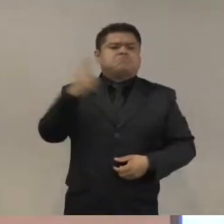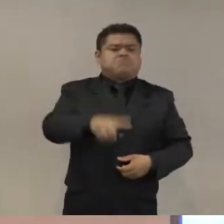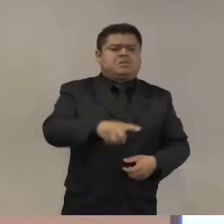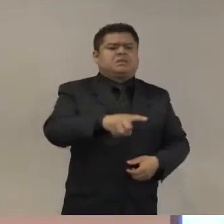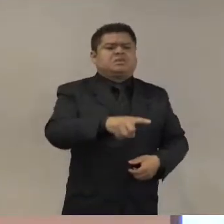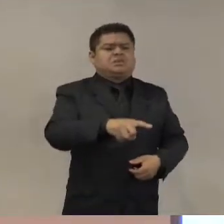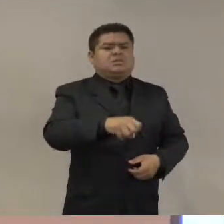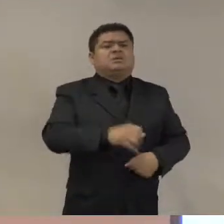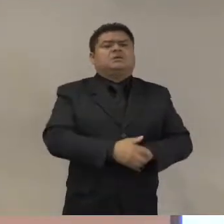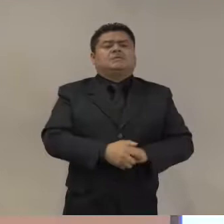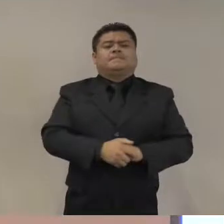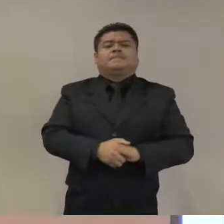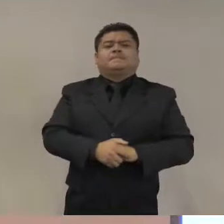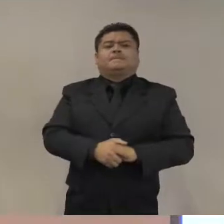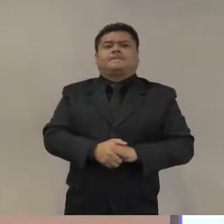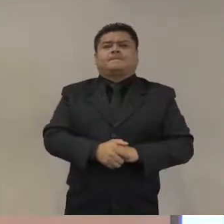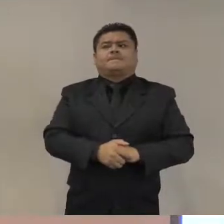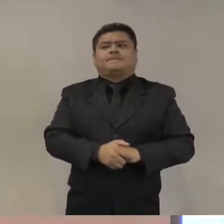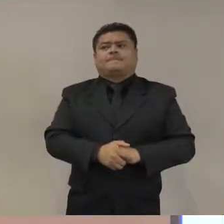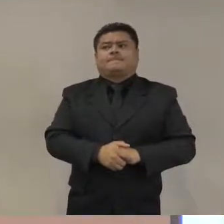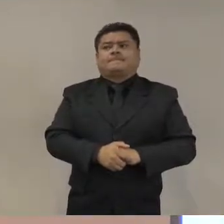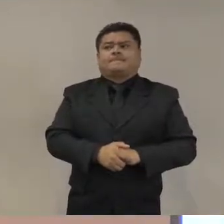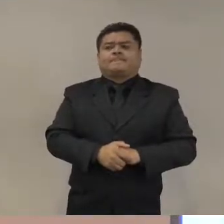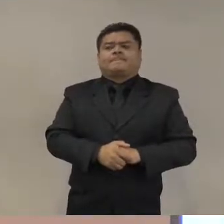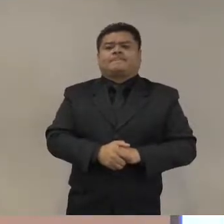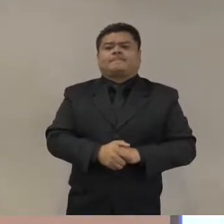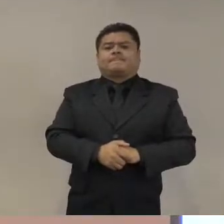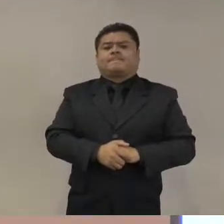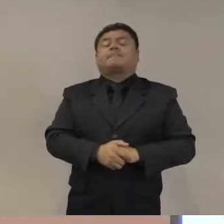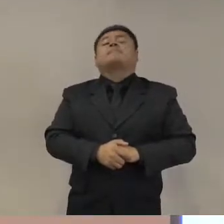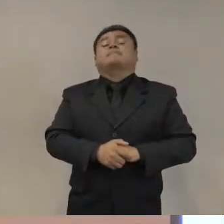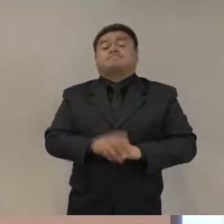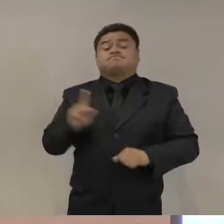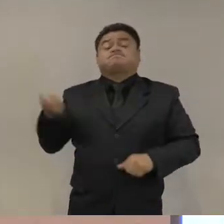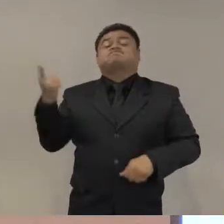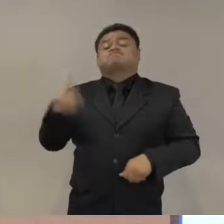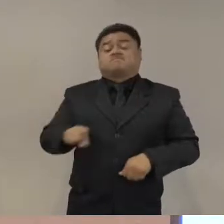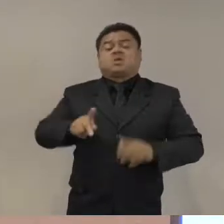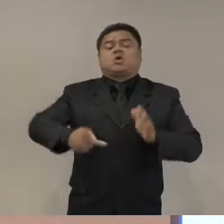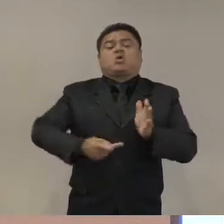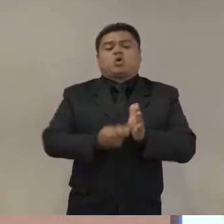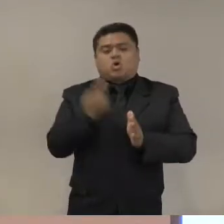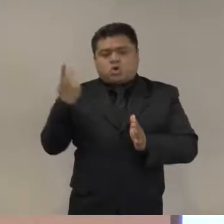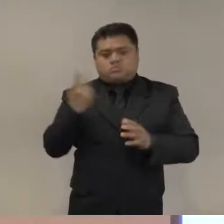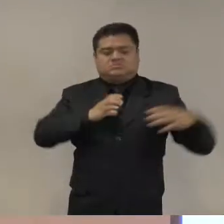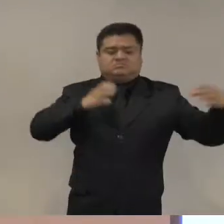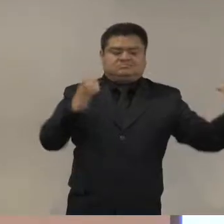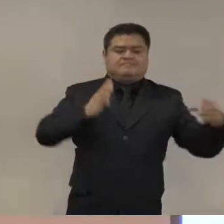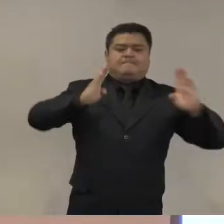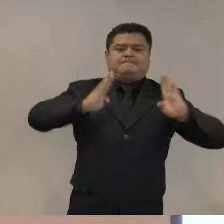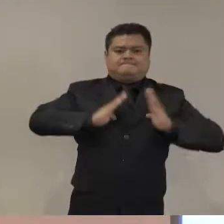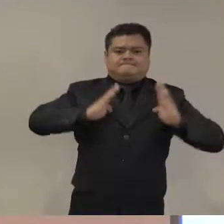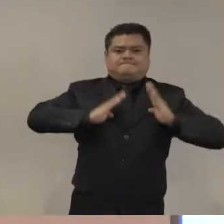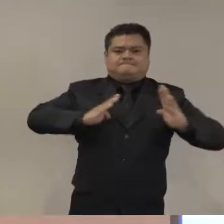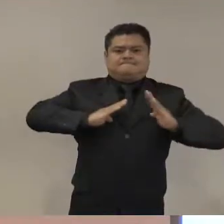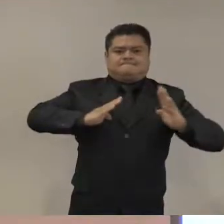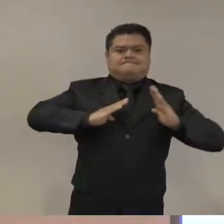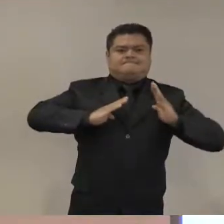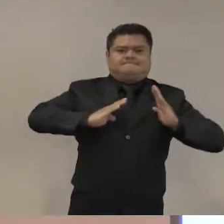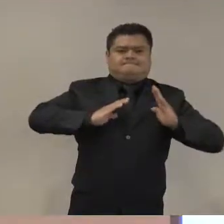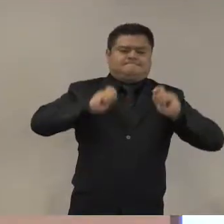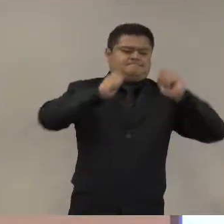gobierno de Jimmy Morales, todo eso se ha tirado al suelo y los militares siguen en las calles y no hay proceso de reforma.